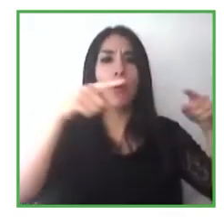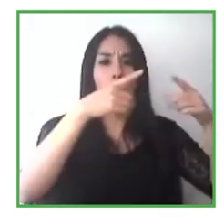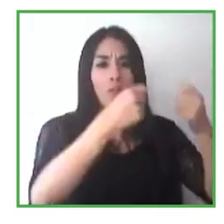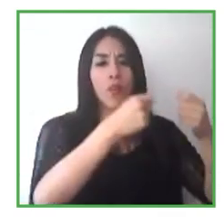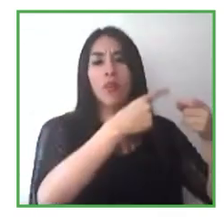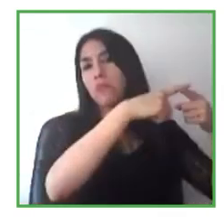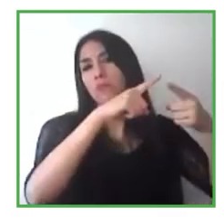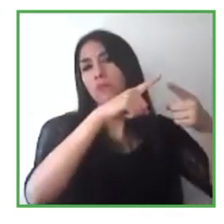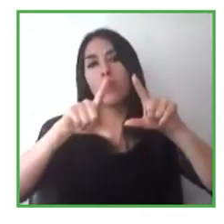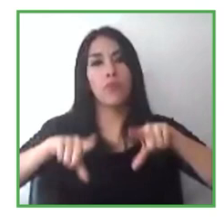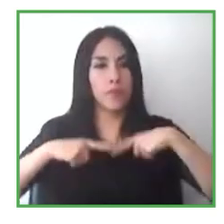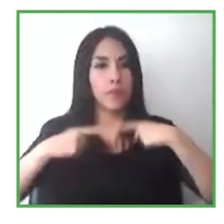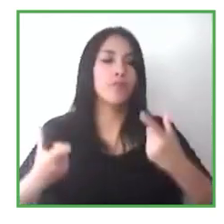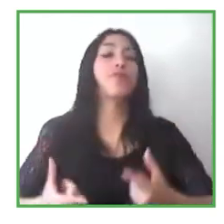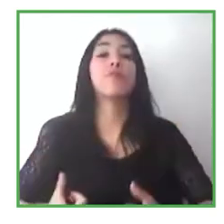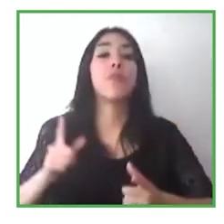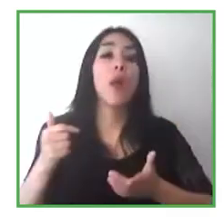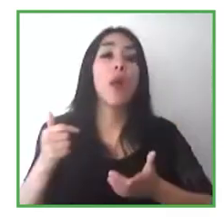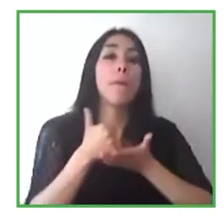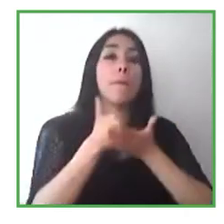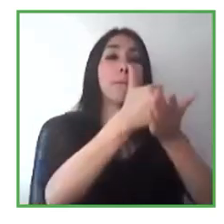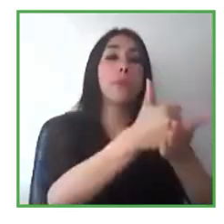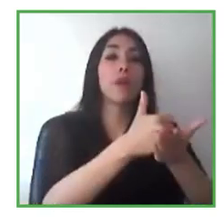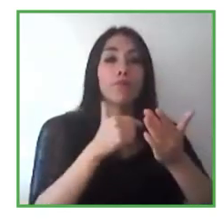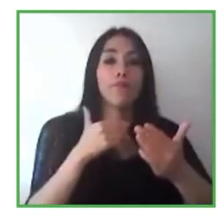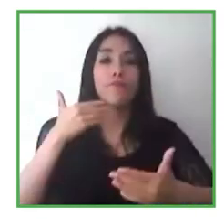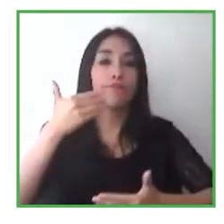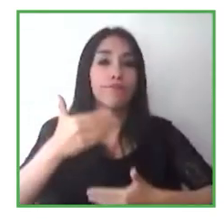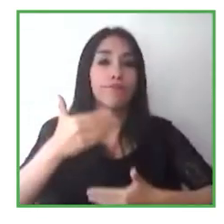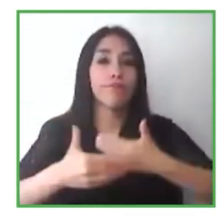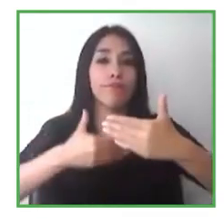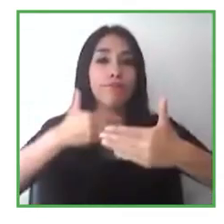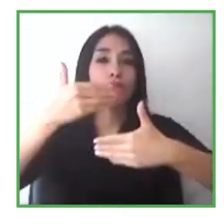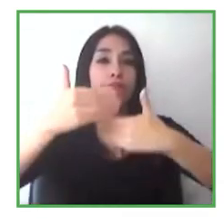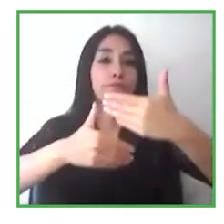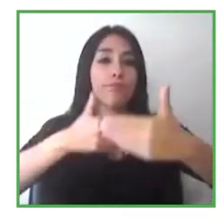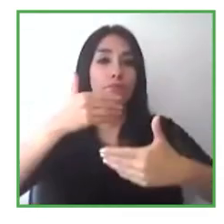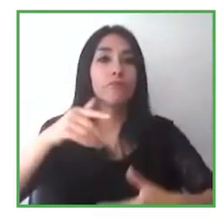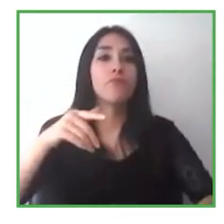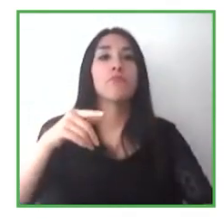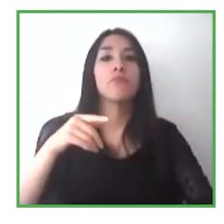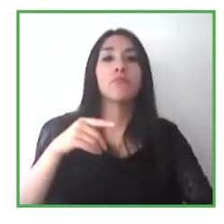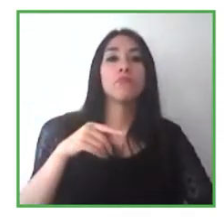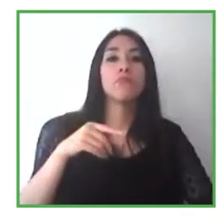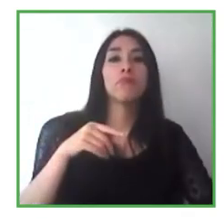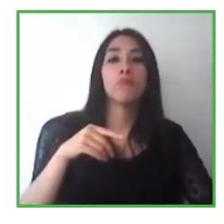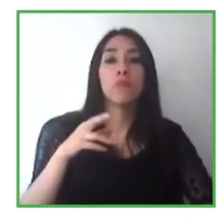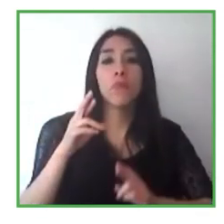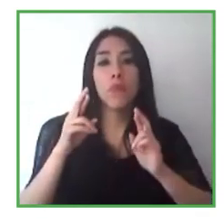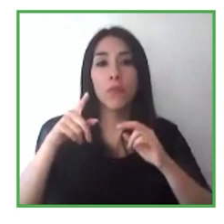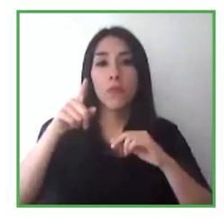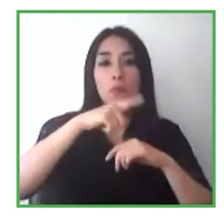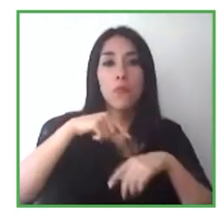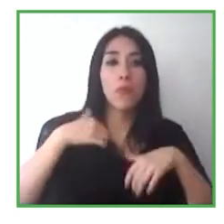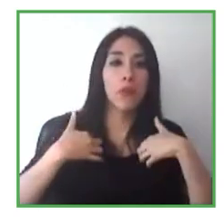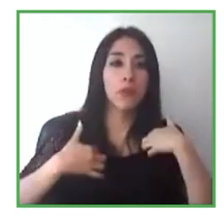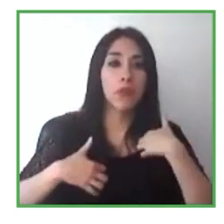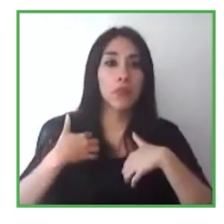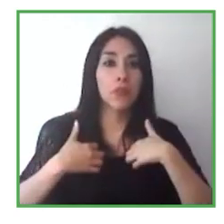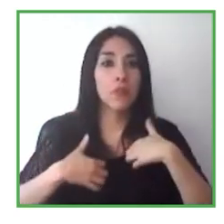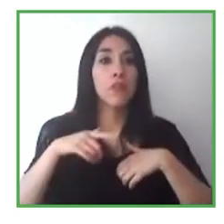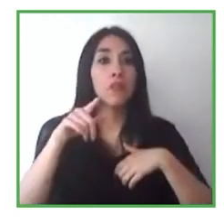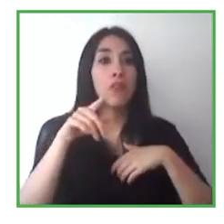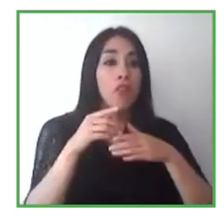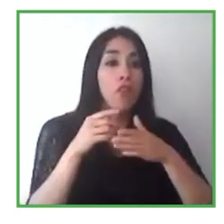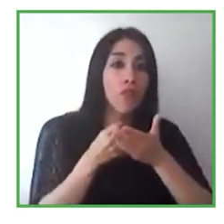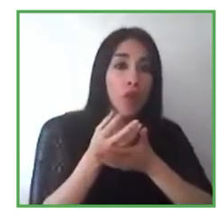de progreso. Con esto, quiero darles las gracias por escuchar, espero que hayan encontrado esto bastante interesante, informativo y esperamos